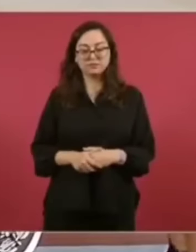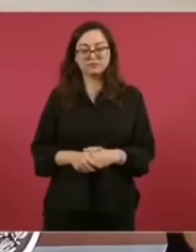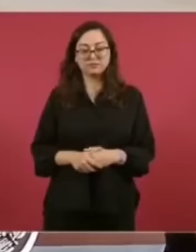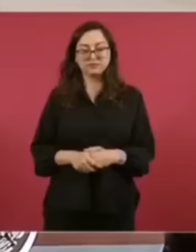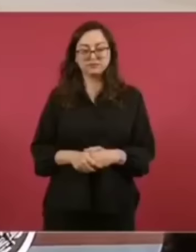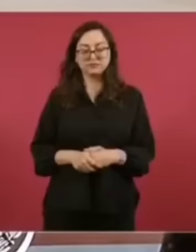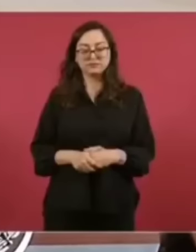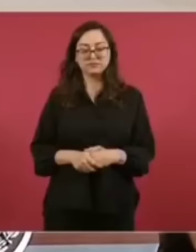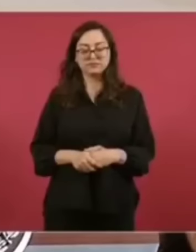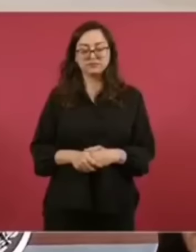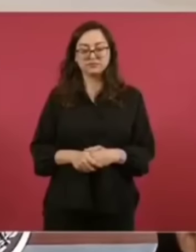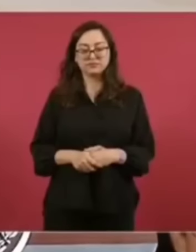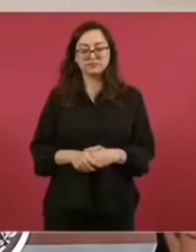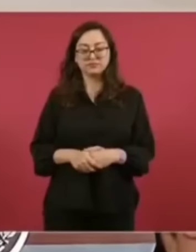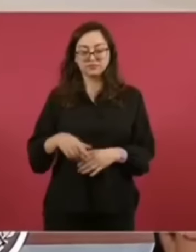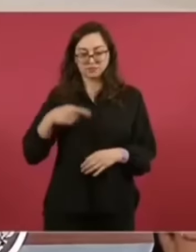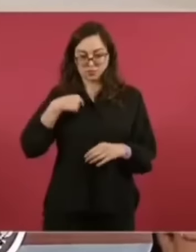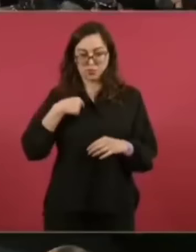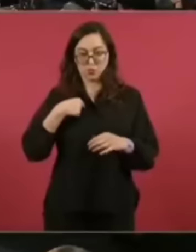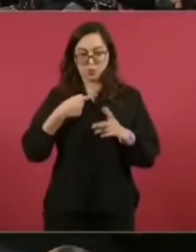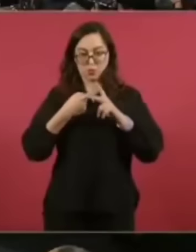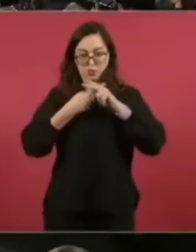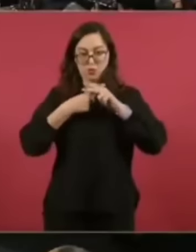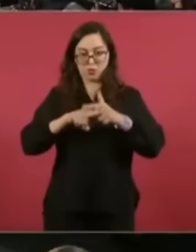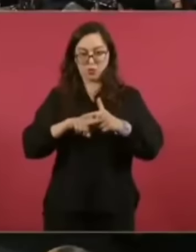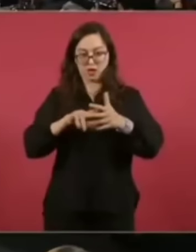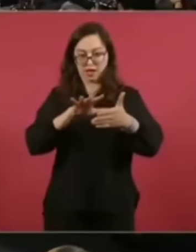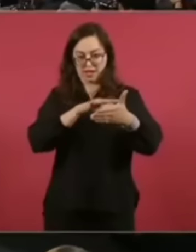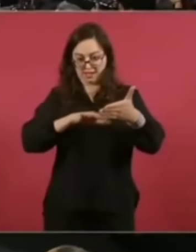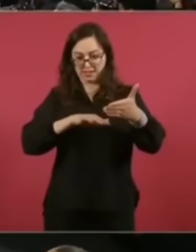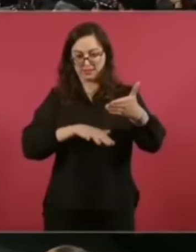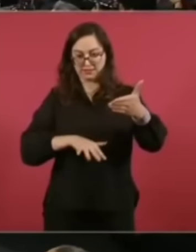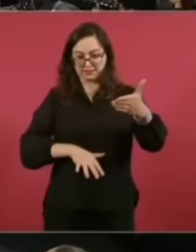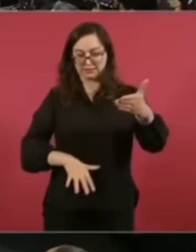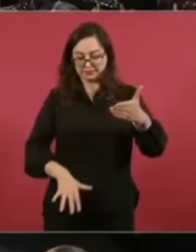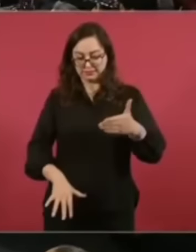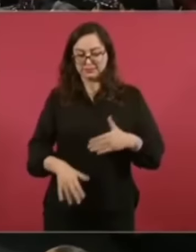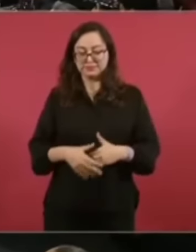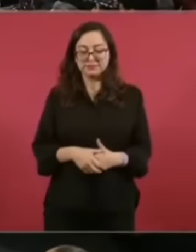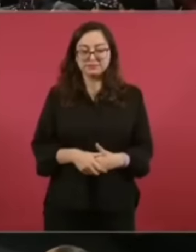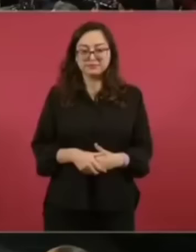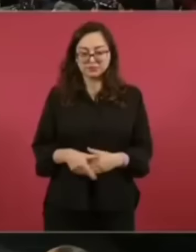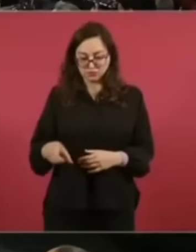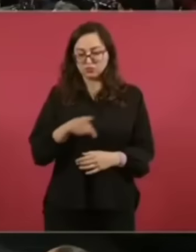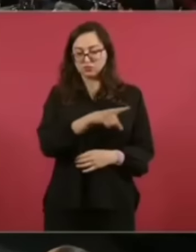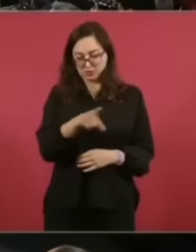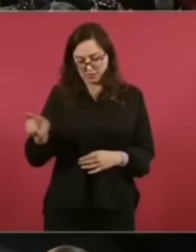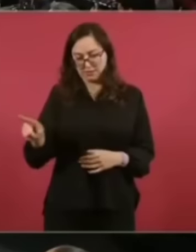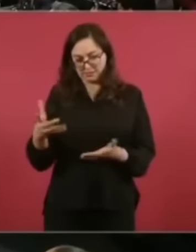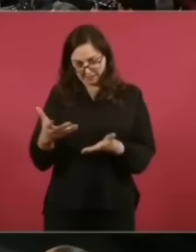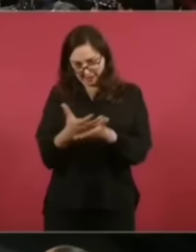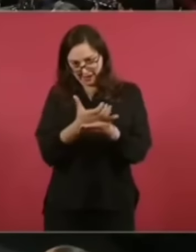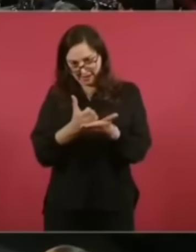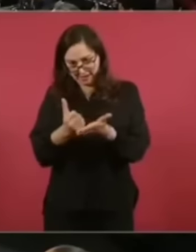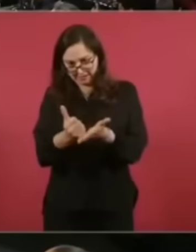Les voy a leer la introducción, porque ustedes lo merecen,